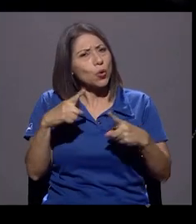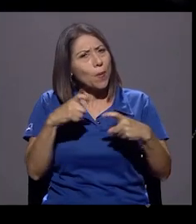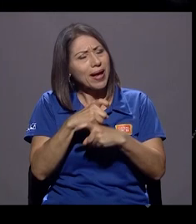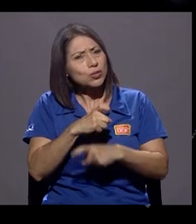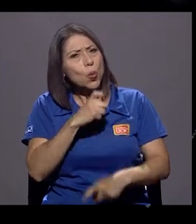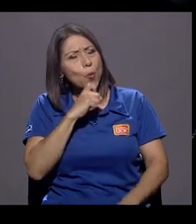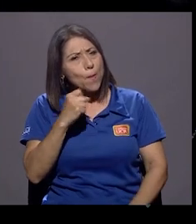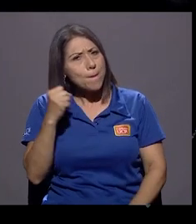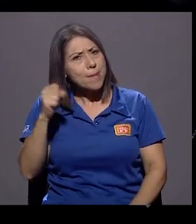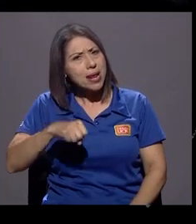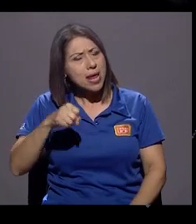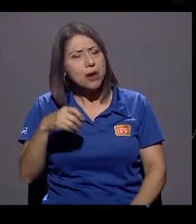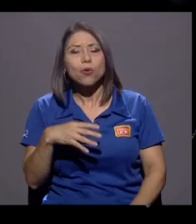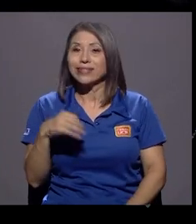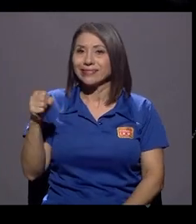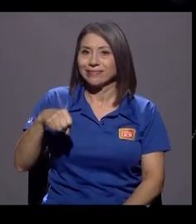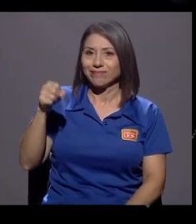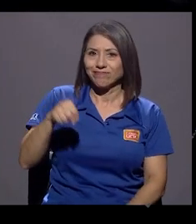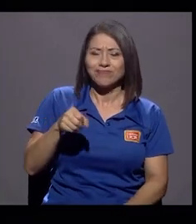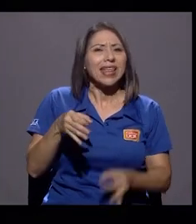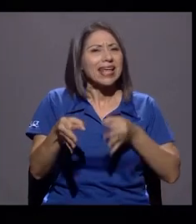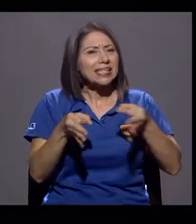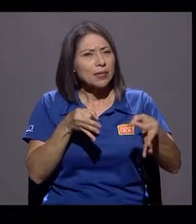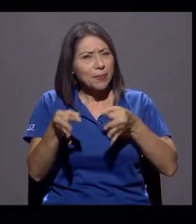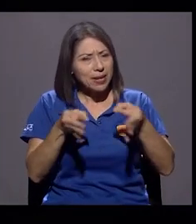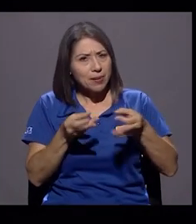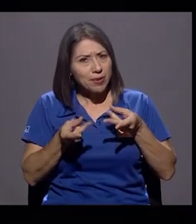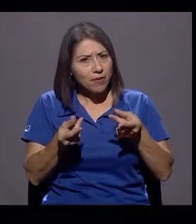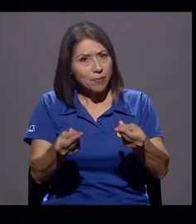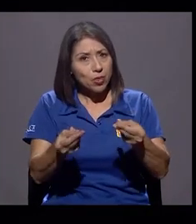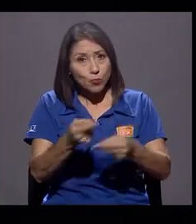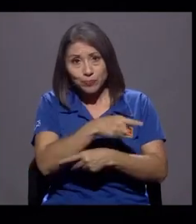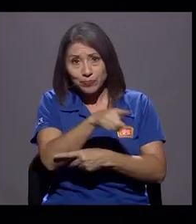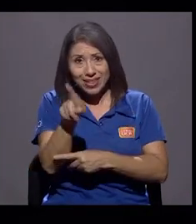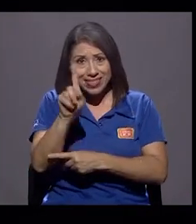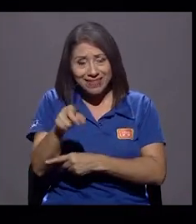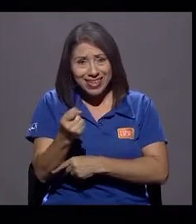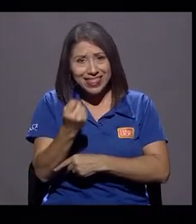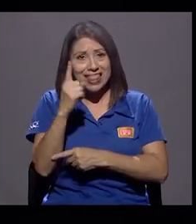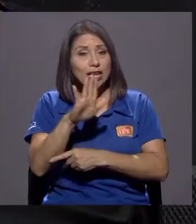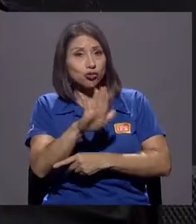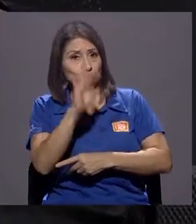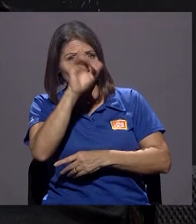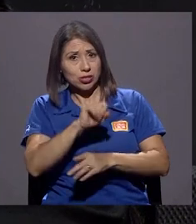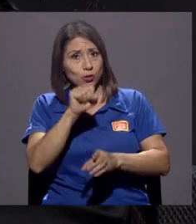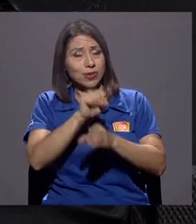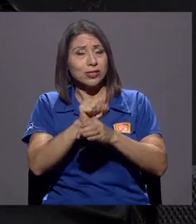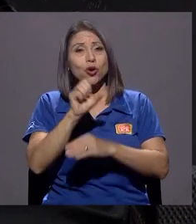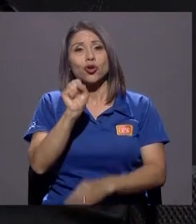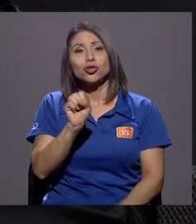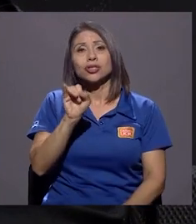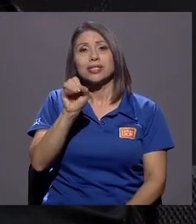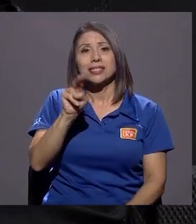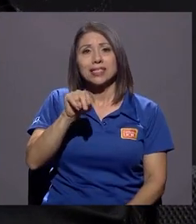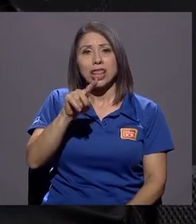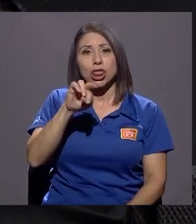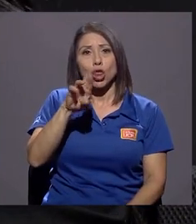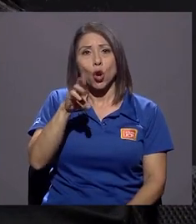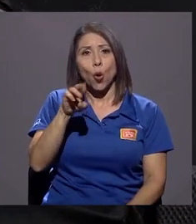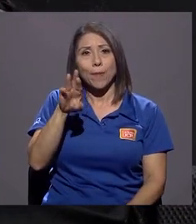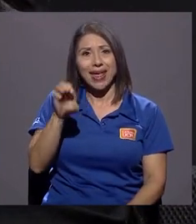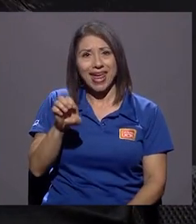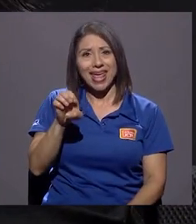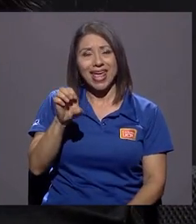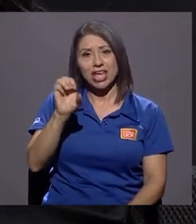Explíquenos muy rápidamente, porque yo sí creo que la ciudadanía debería entender mejor el síndrome. El síndrome de Sjögren es una